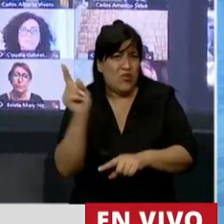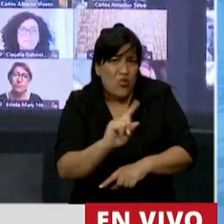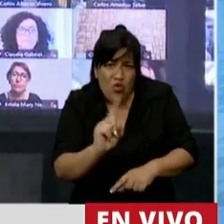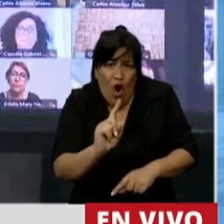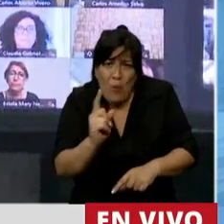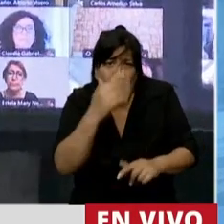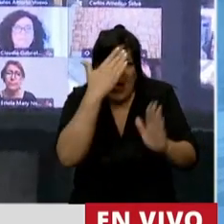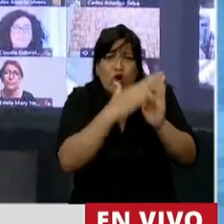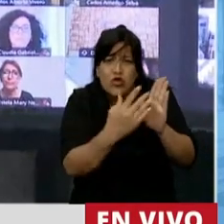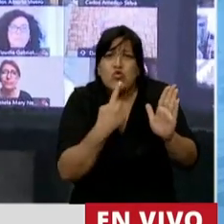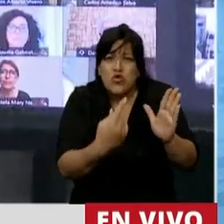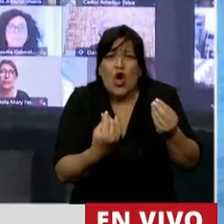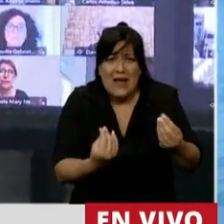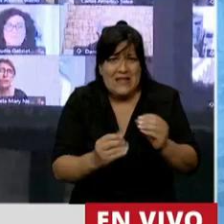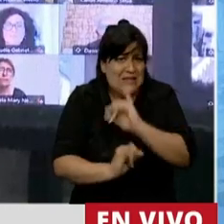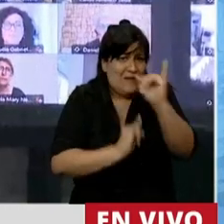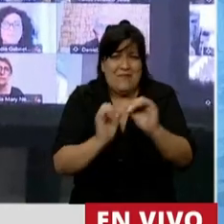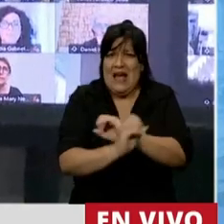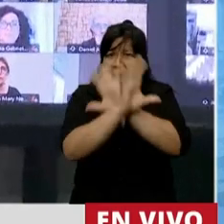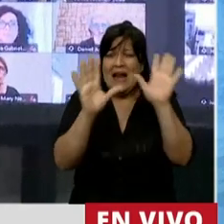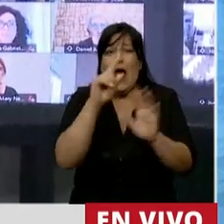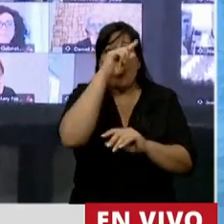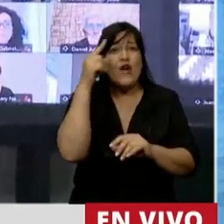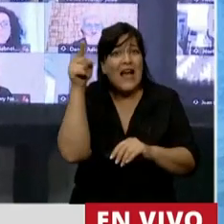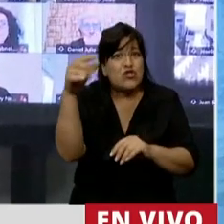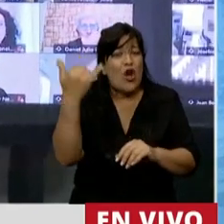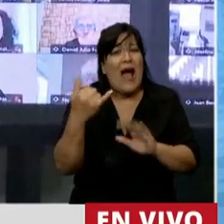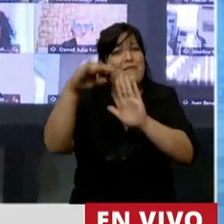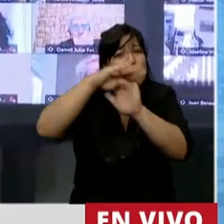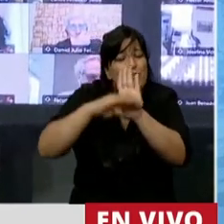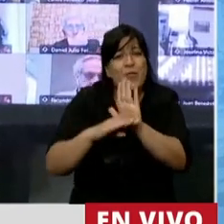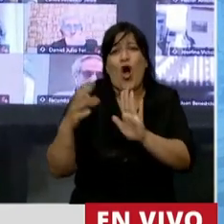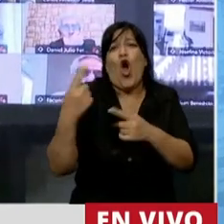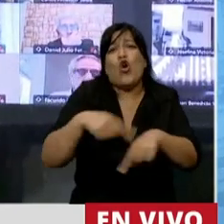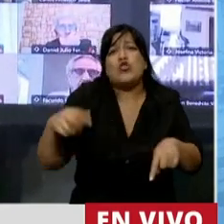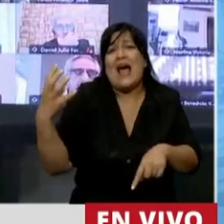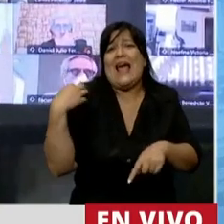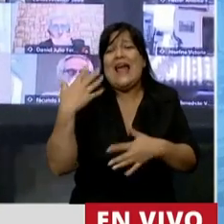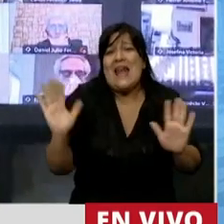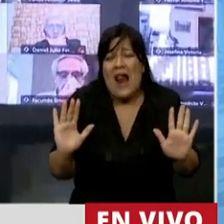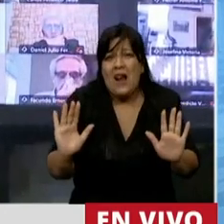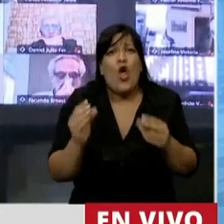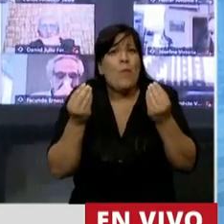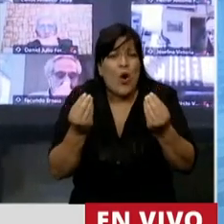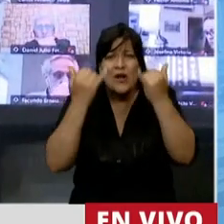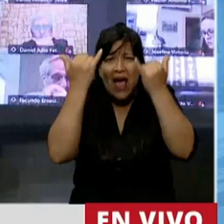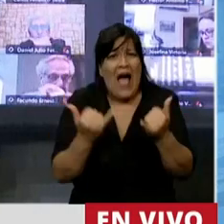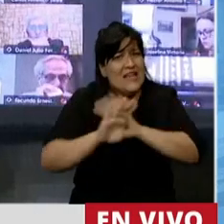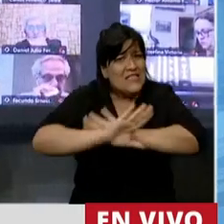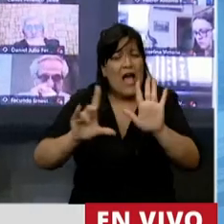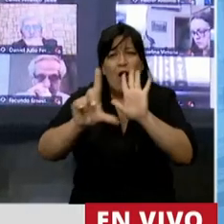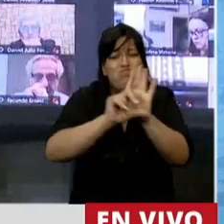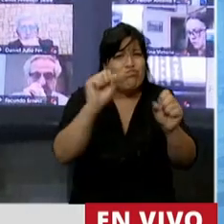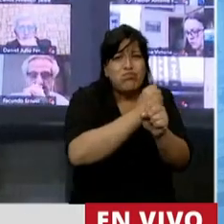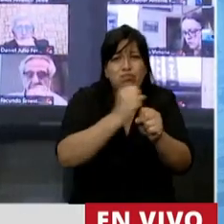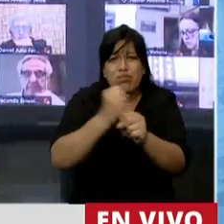nuestra Constitución dice claramente que la Nación establece parámetros generales. Porque además tenemos legislado en torno